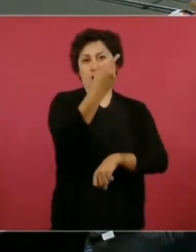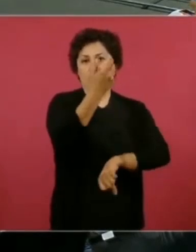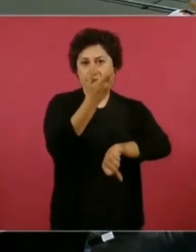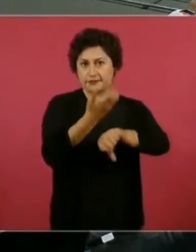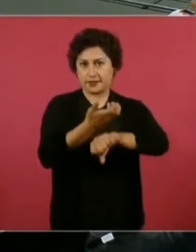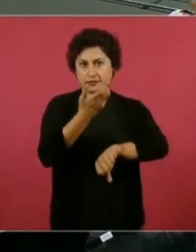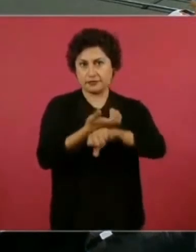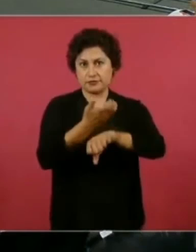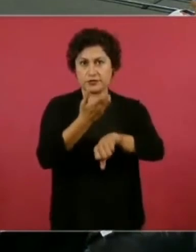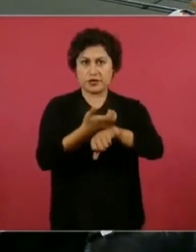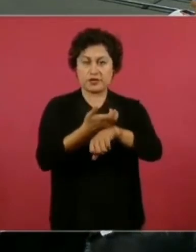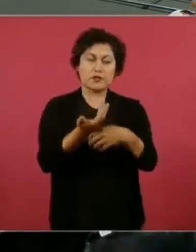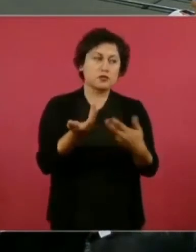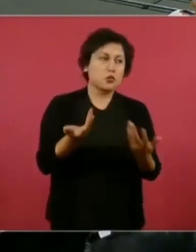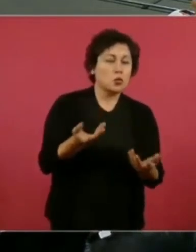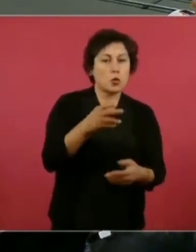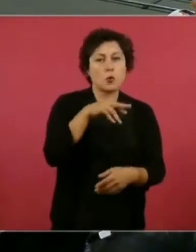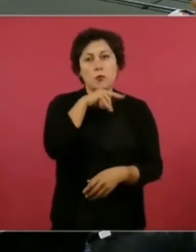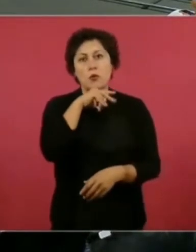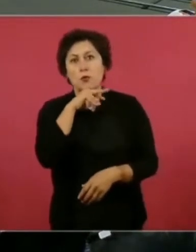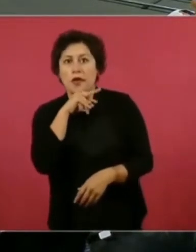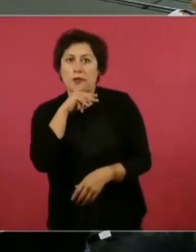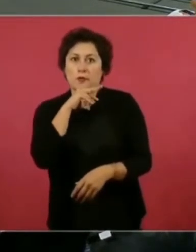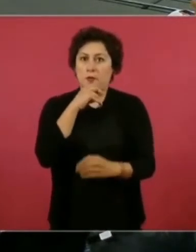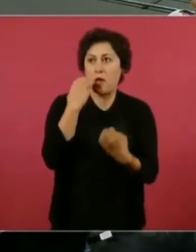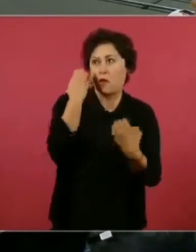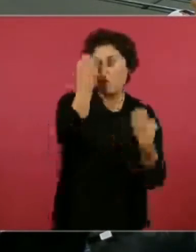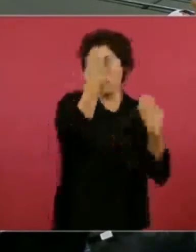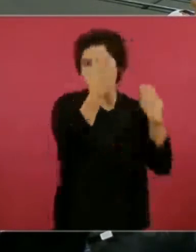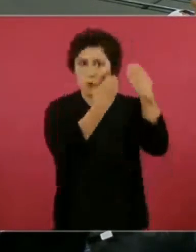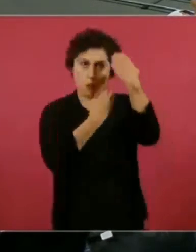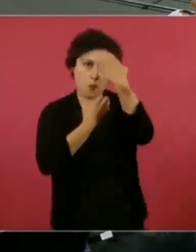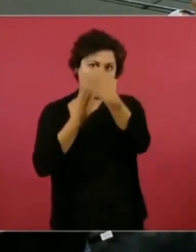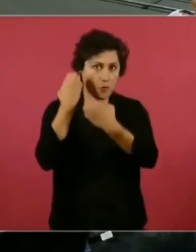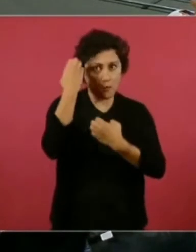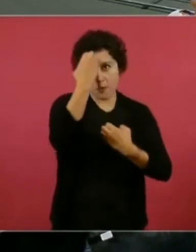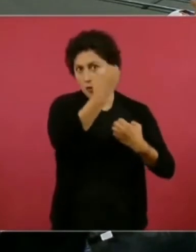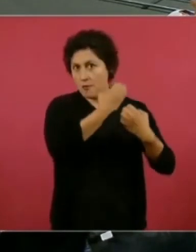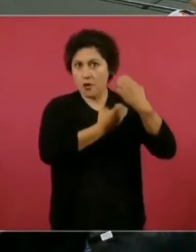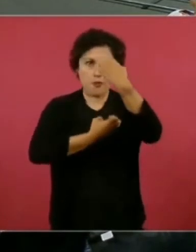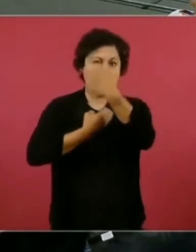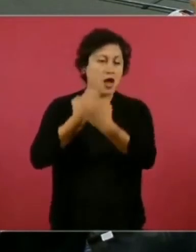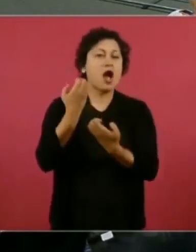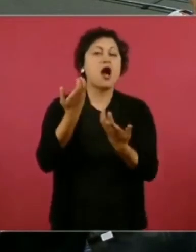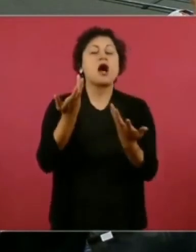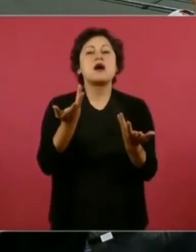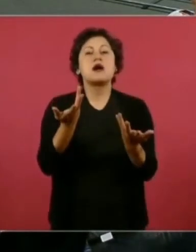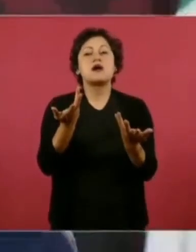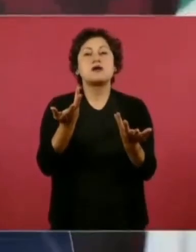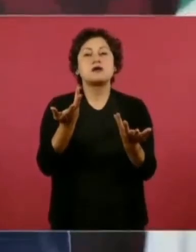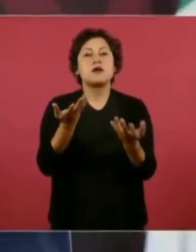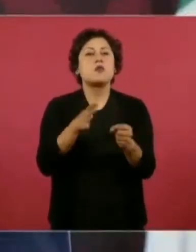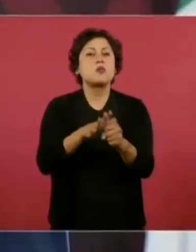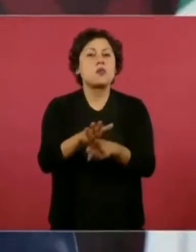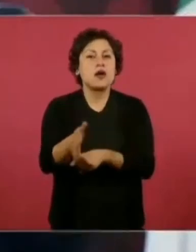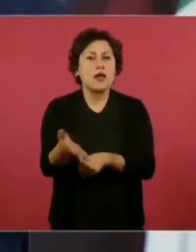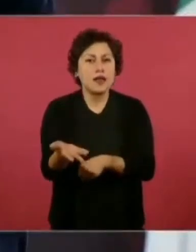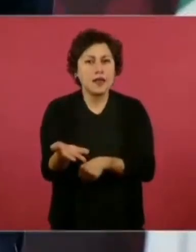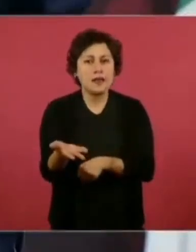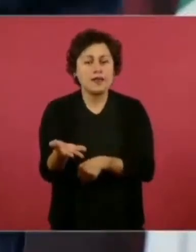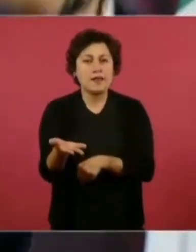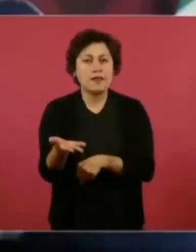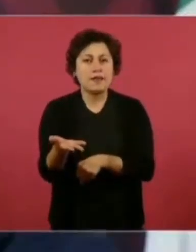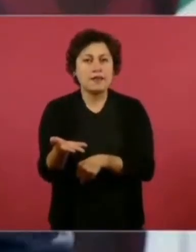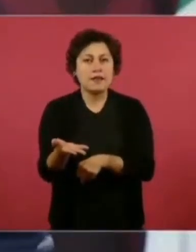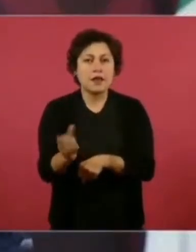un diagnóstico de por qué, a diferencia